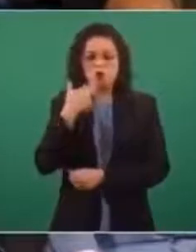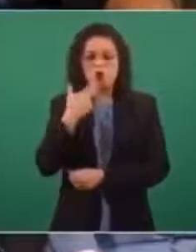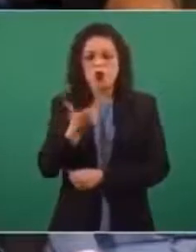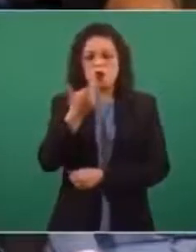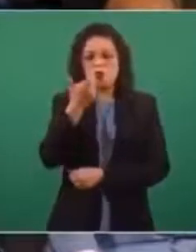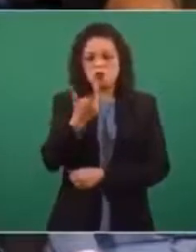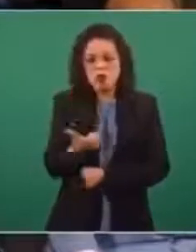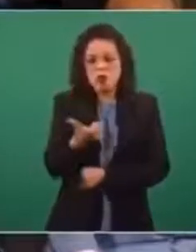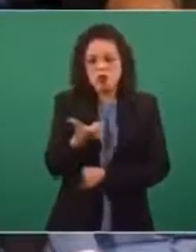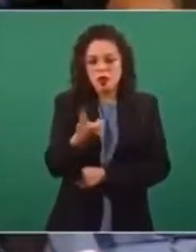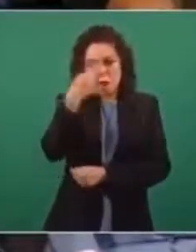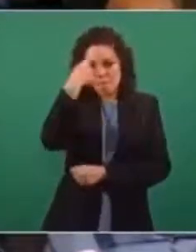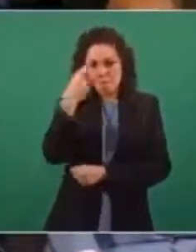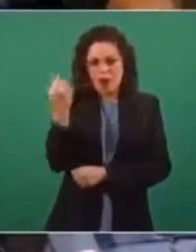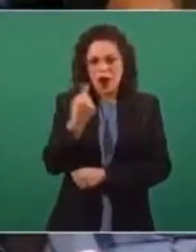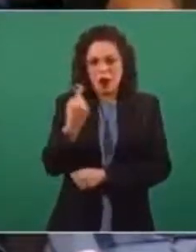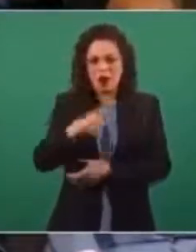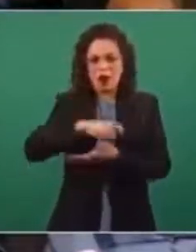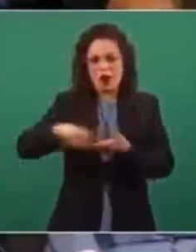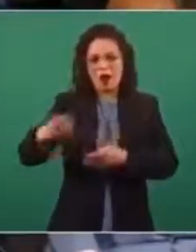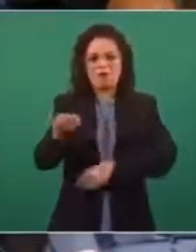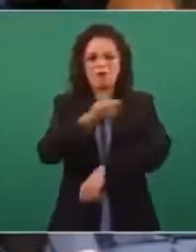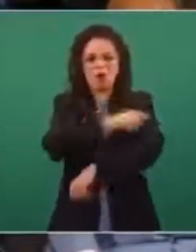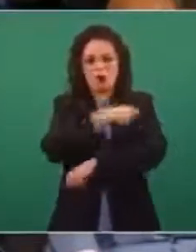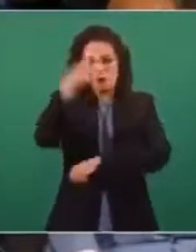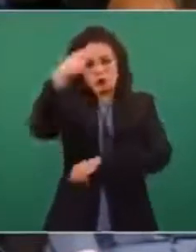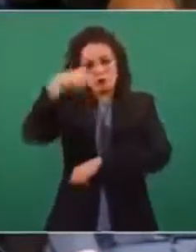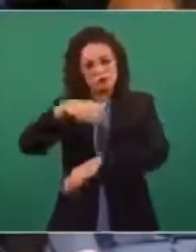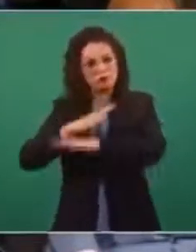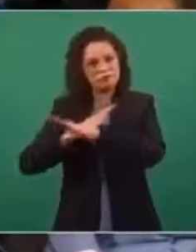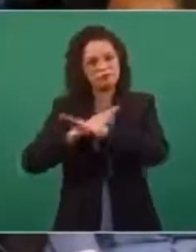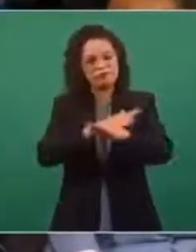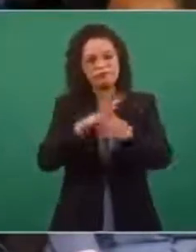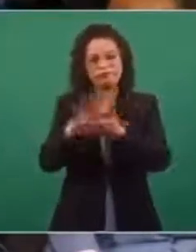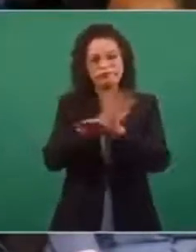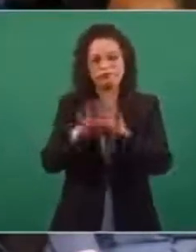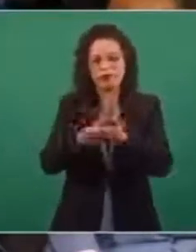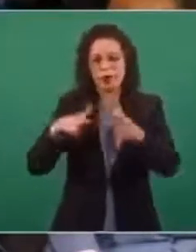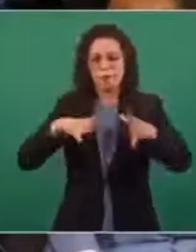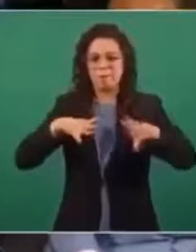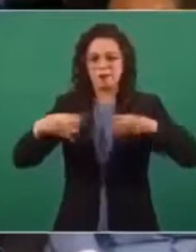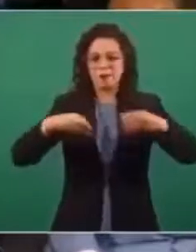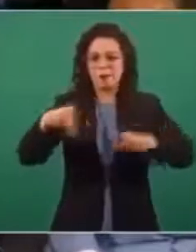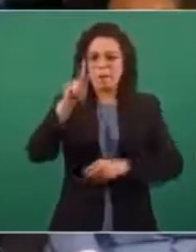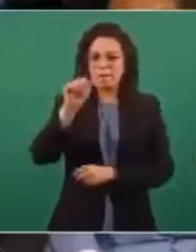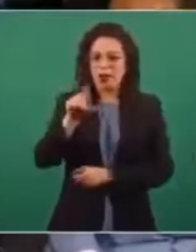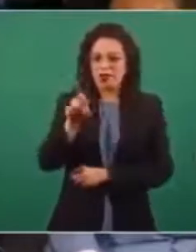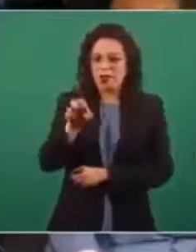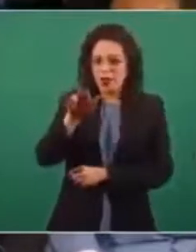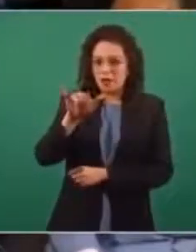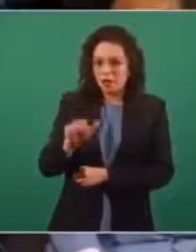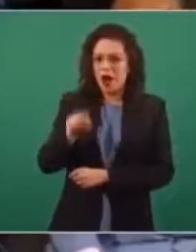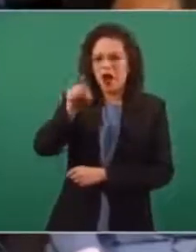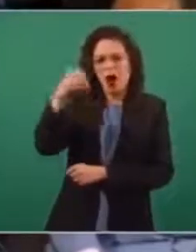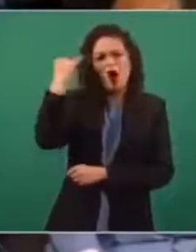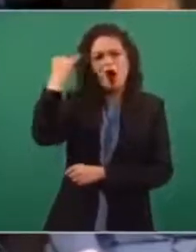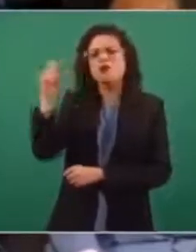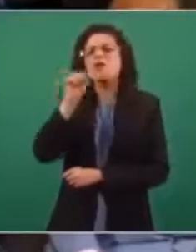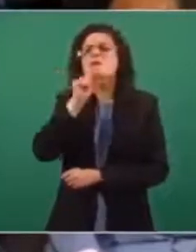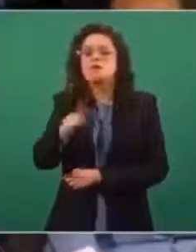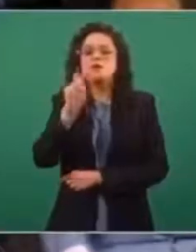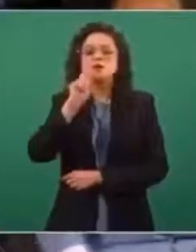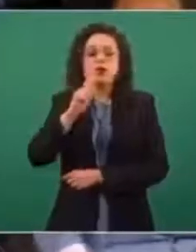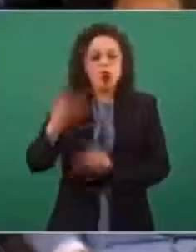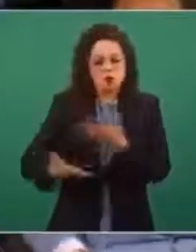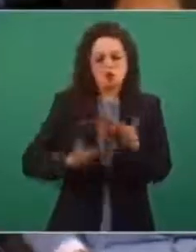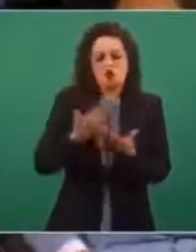vacunas y el combate a la pandemia. Existe también otra propuesta con la idea de que se podría contar con más